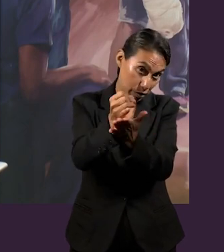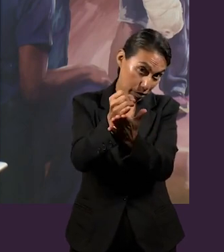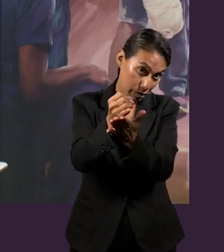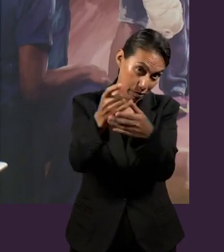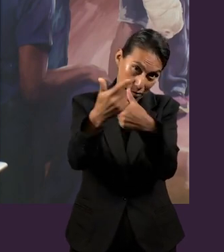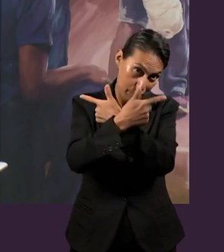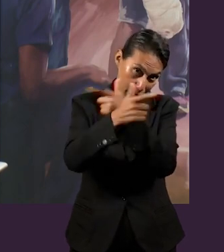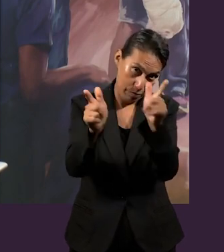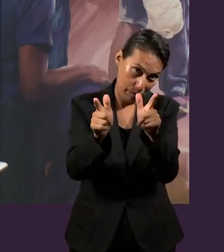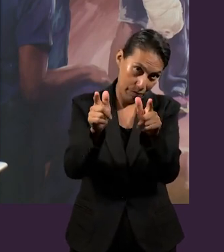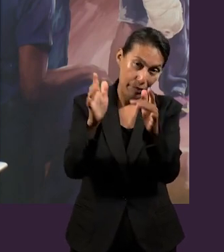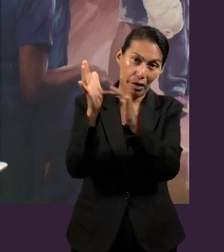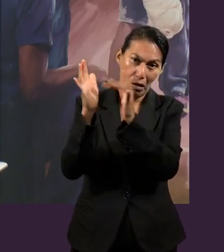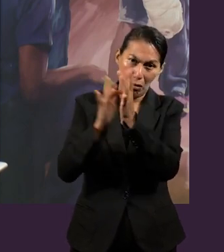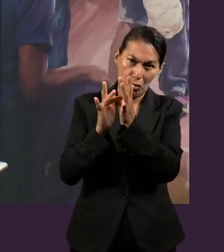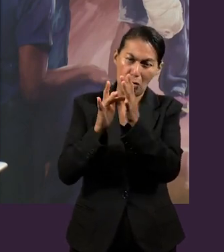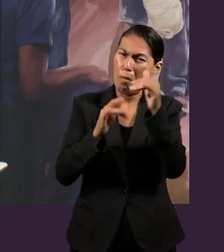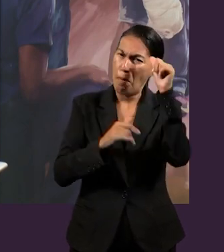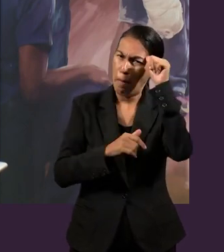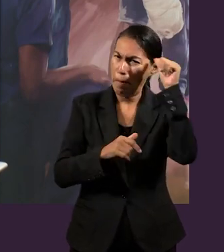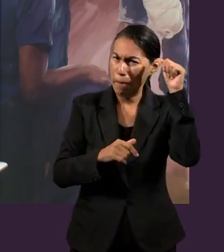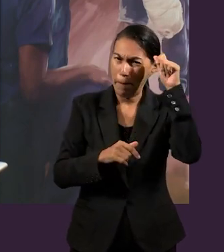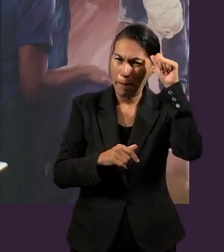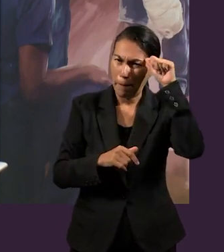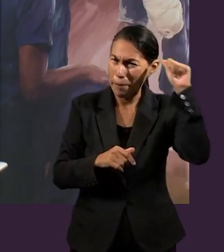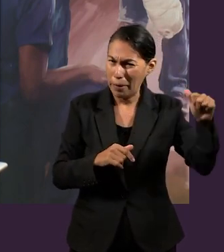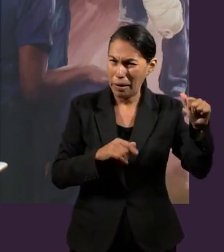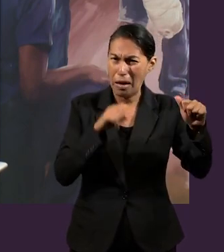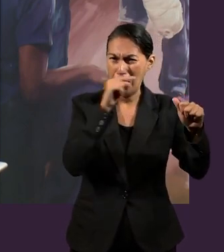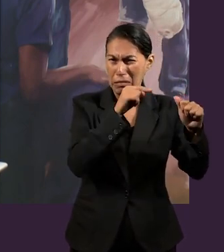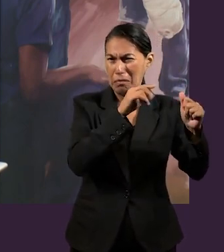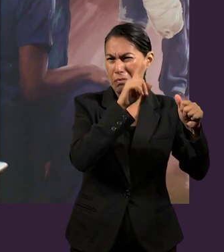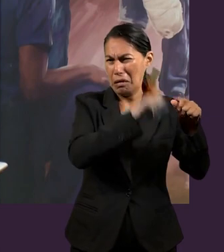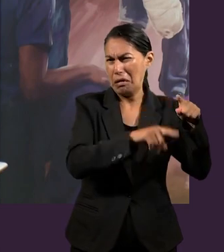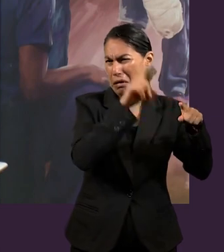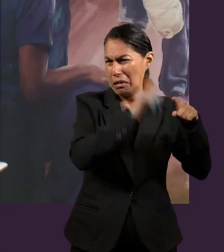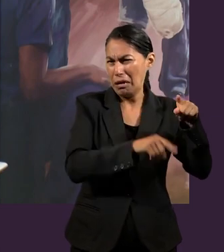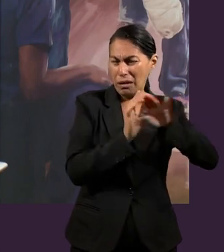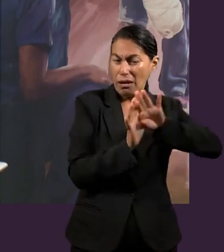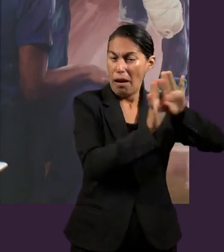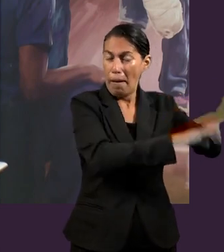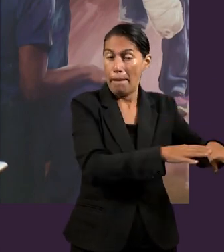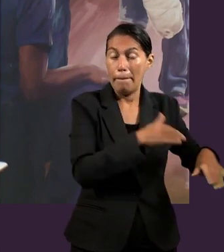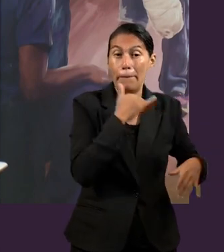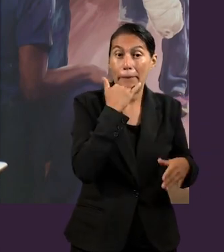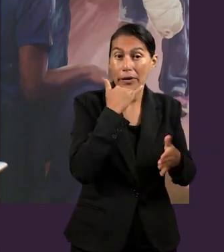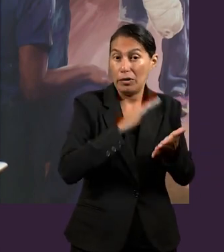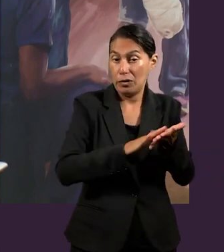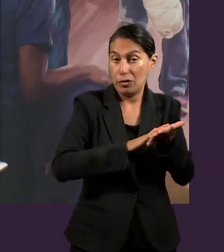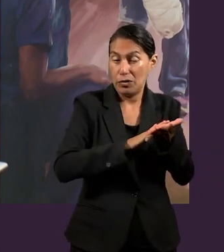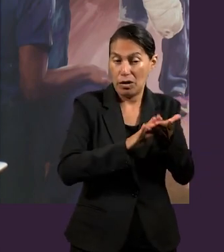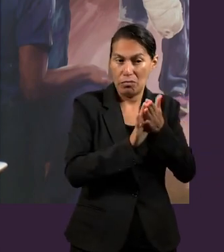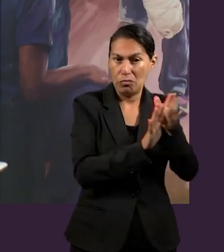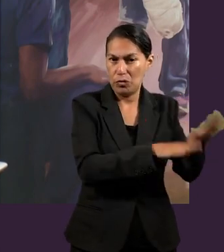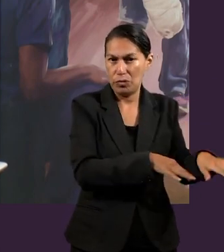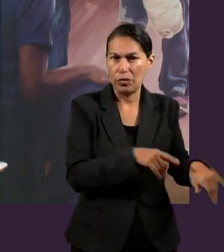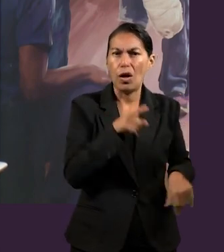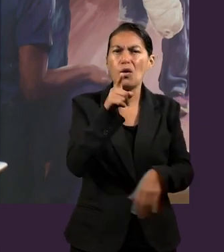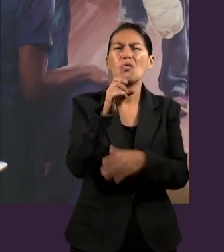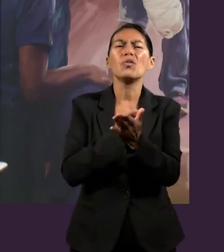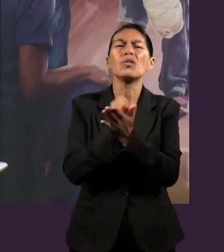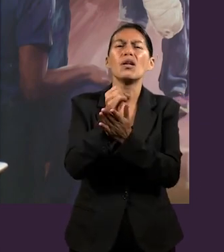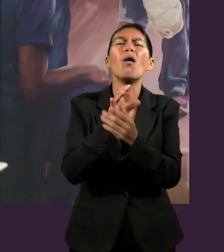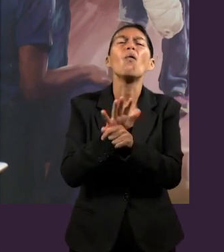hemos sido salvados. Pero, pues, ya es nuestra decisión personal dejar el pecado a un lado y seguir a Cristo.